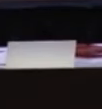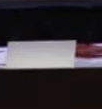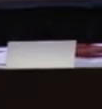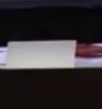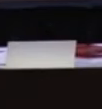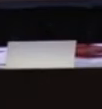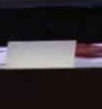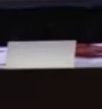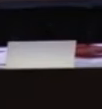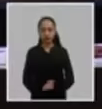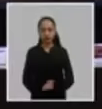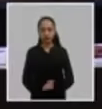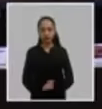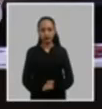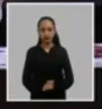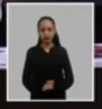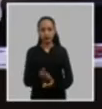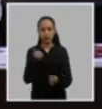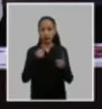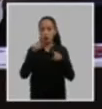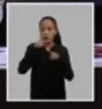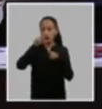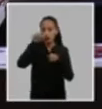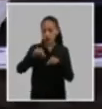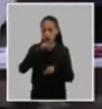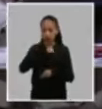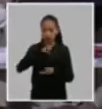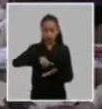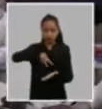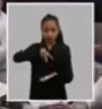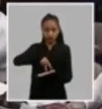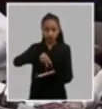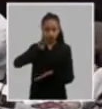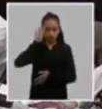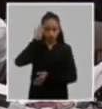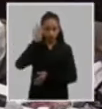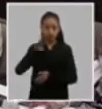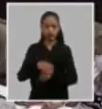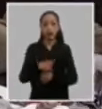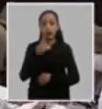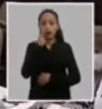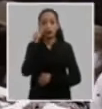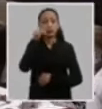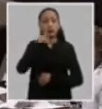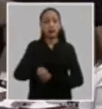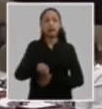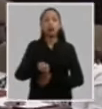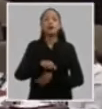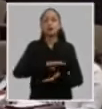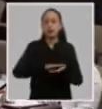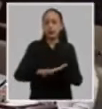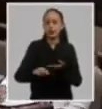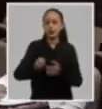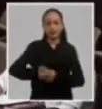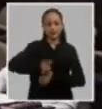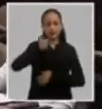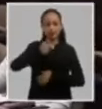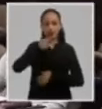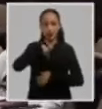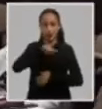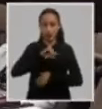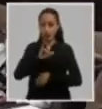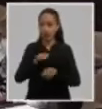bueno con permiso de la presidencia yo presidí esta esta